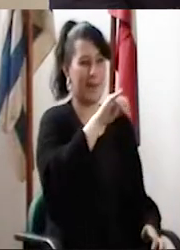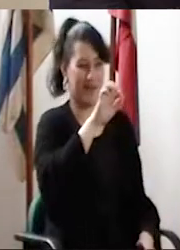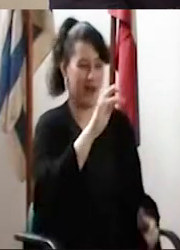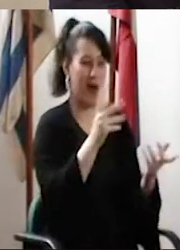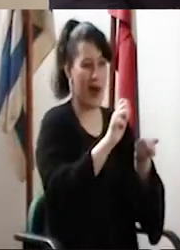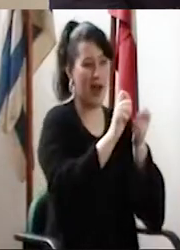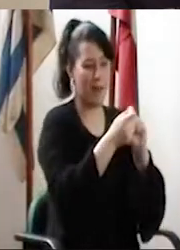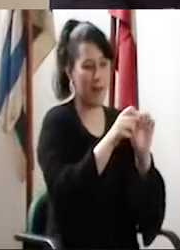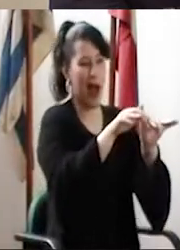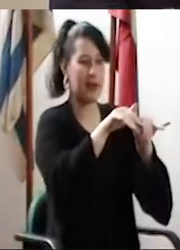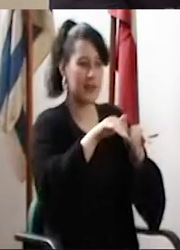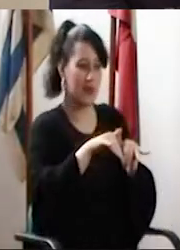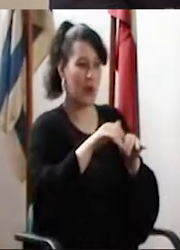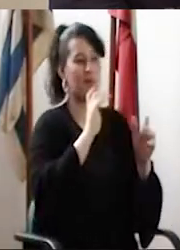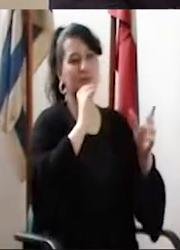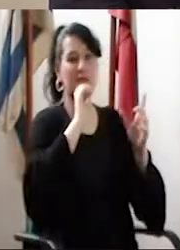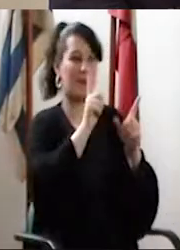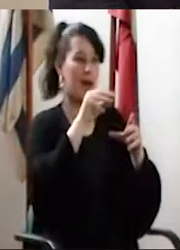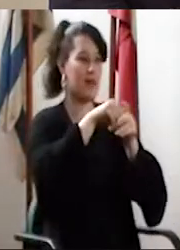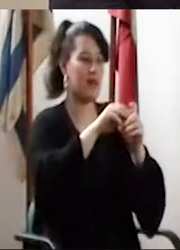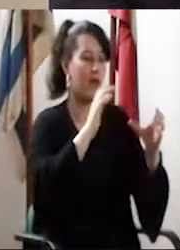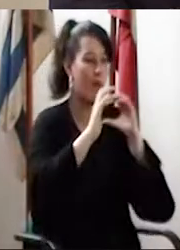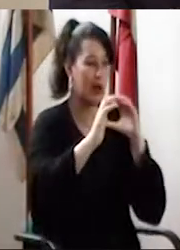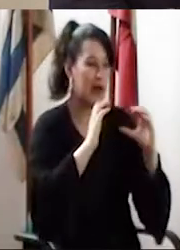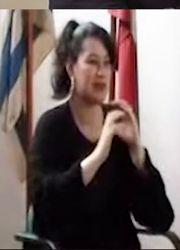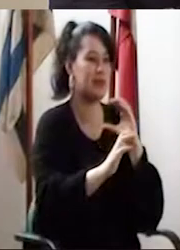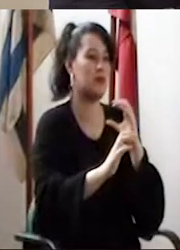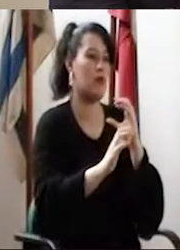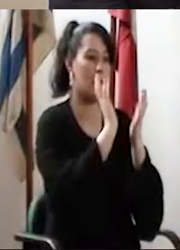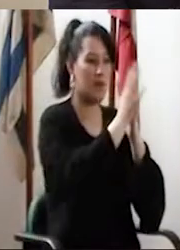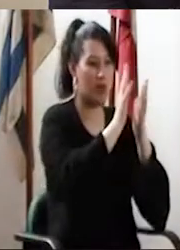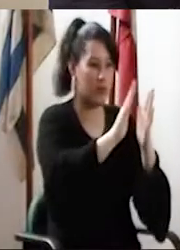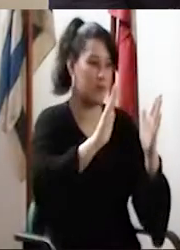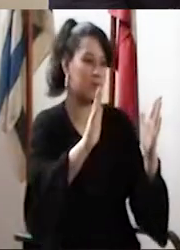de lo que era el CEMEF, que ahora sería archivo, comunicación e